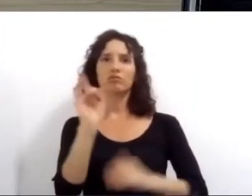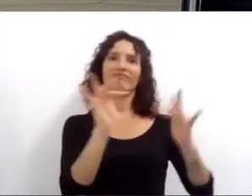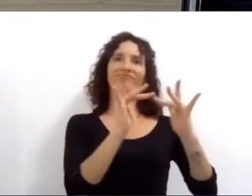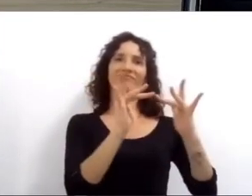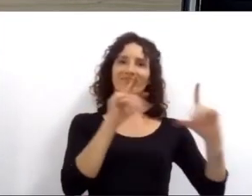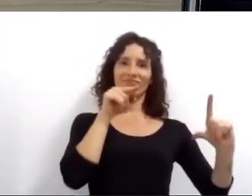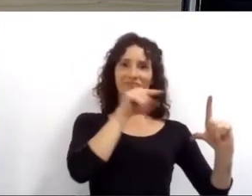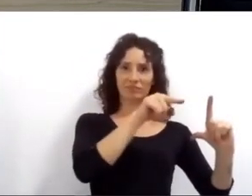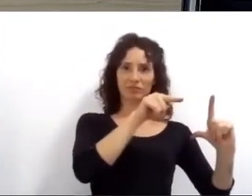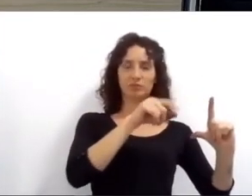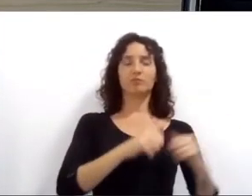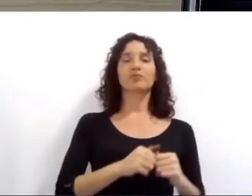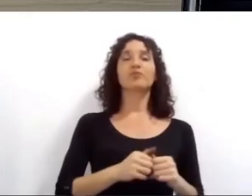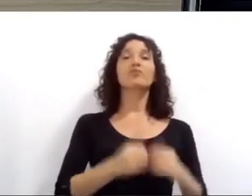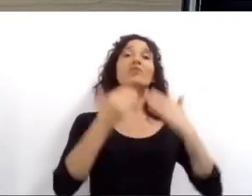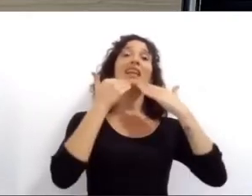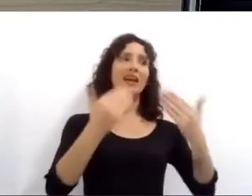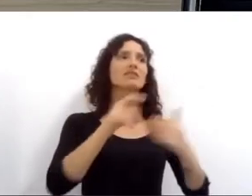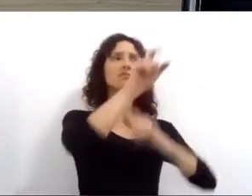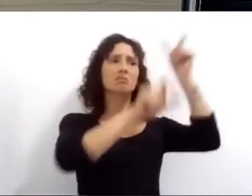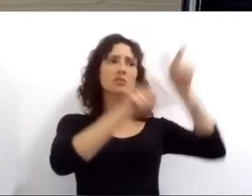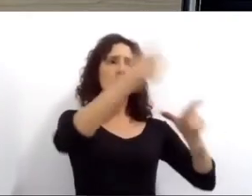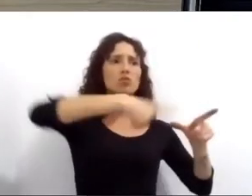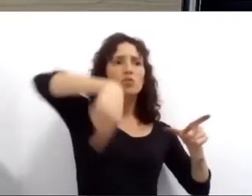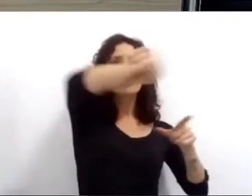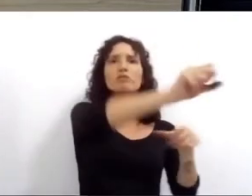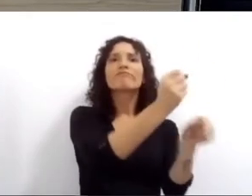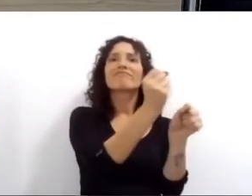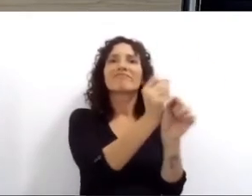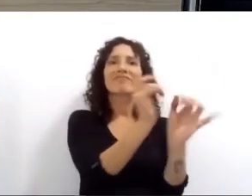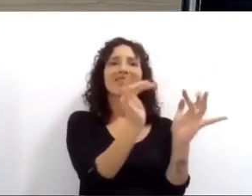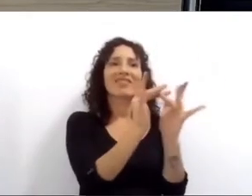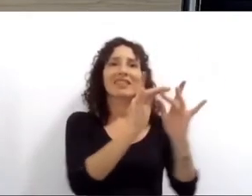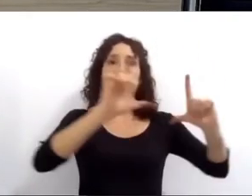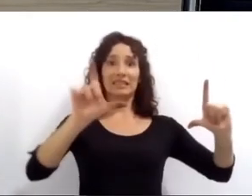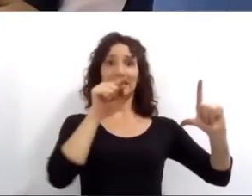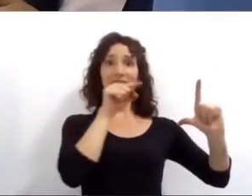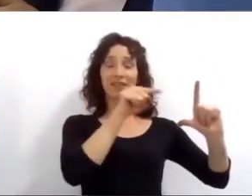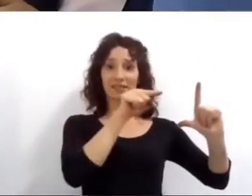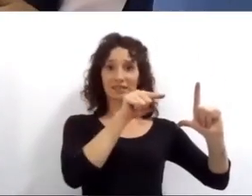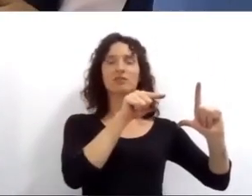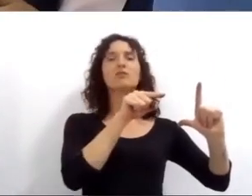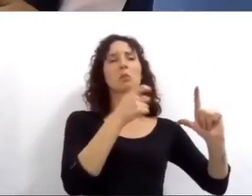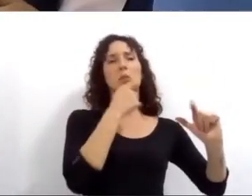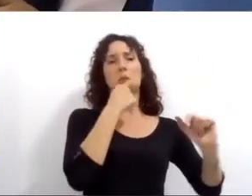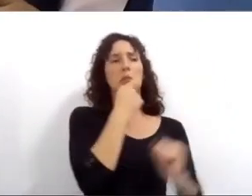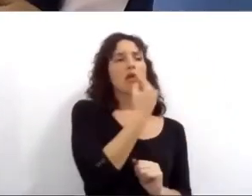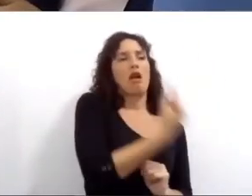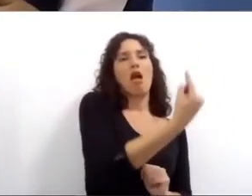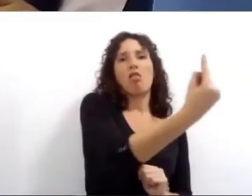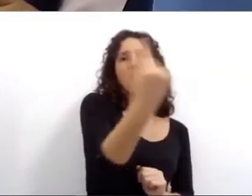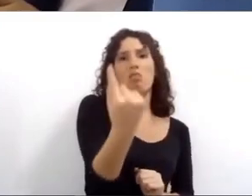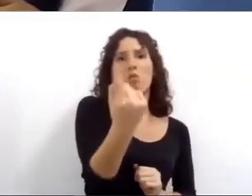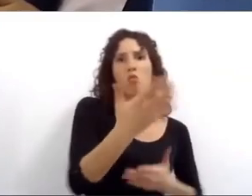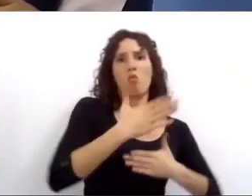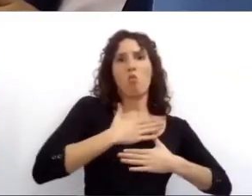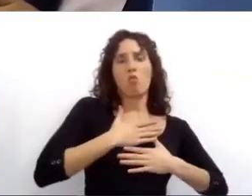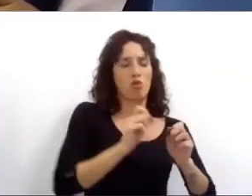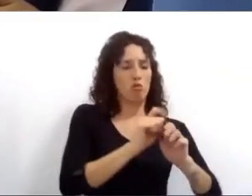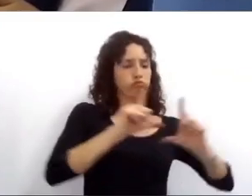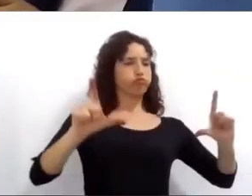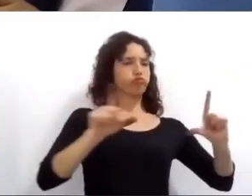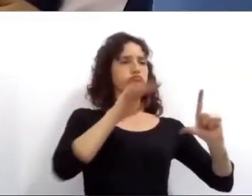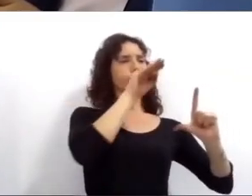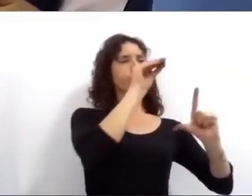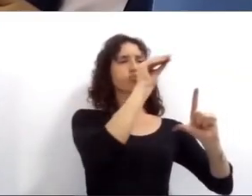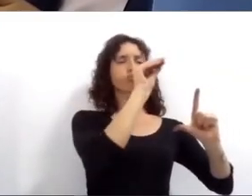creación de una identidad digital del ciudadano cada uno abrirá una carpeta digital de documentación para seguir cada gestión